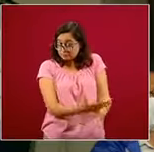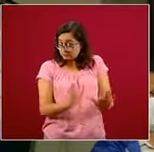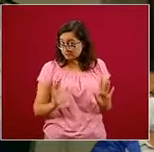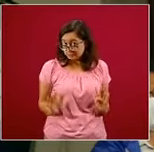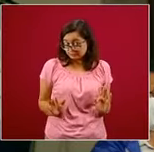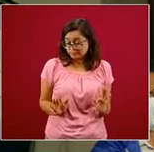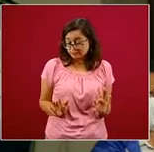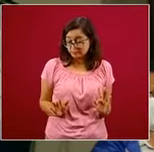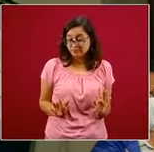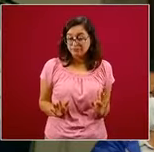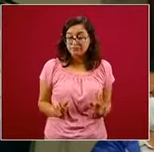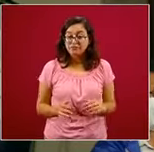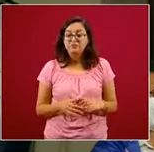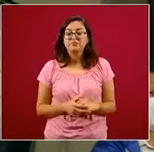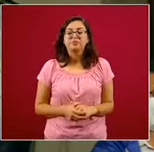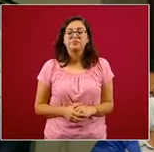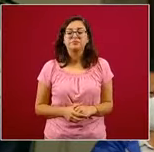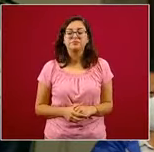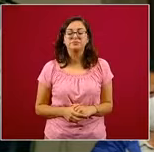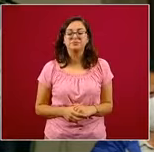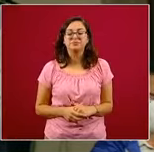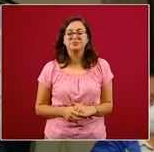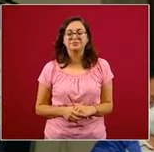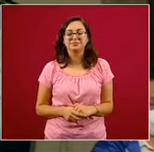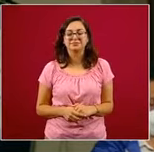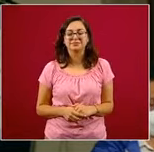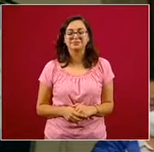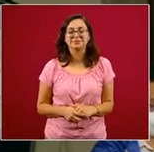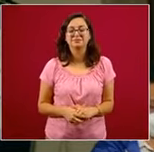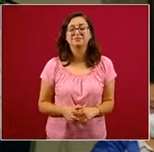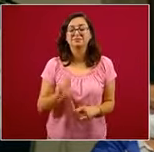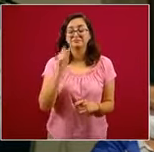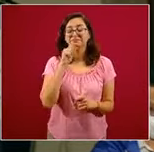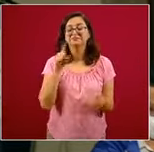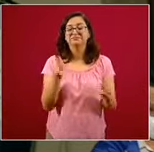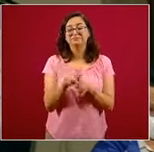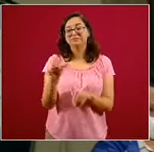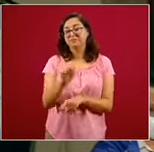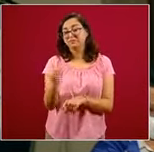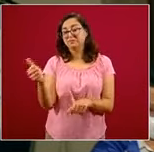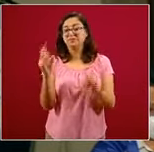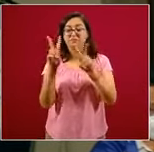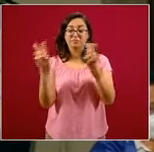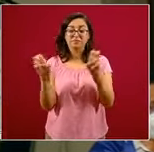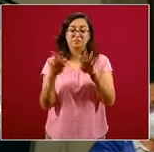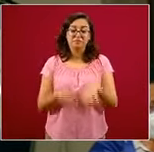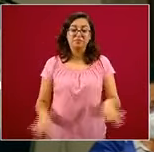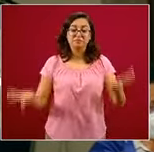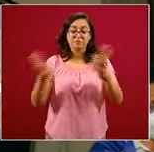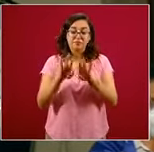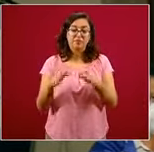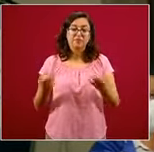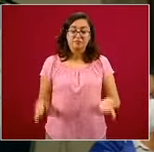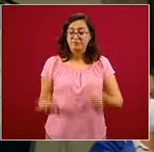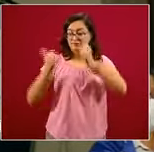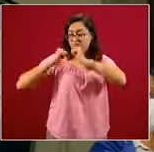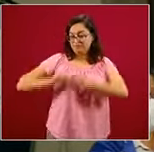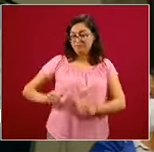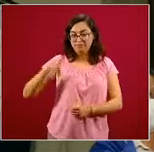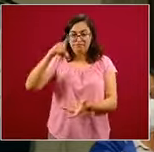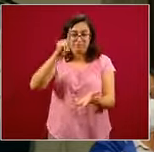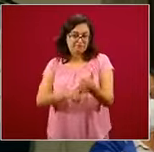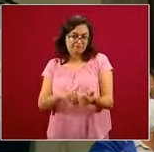También nos encontramos un factor importante, autoridades jurisdiccionales, ustedes saben que